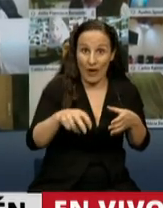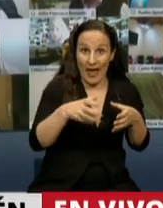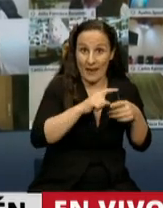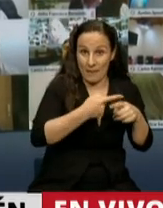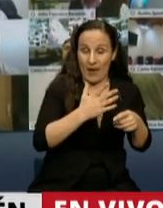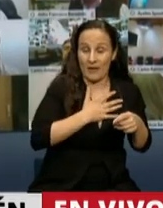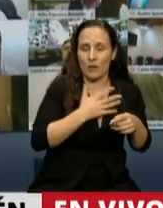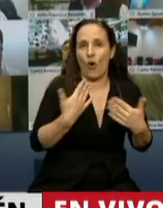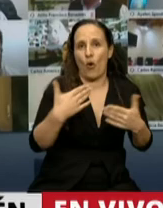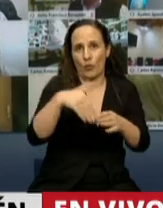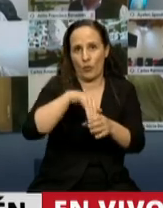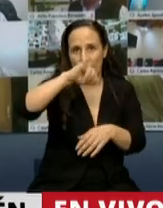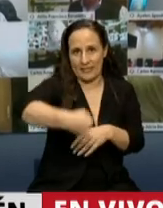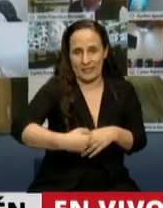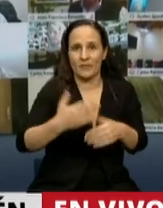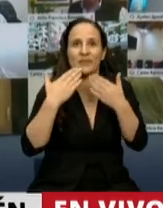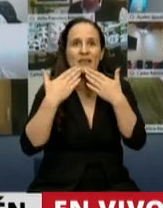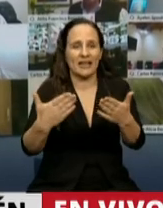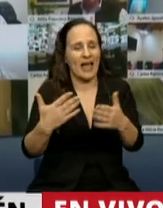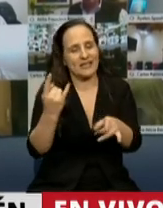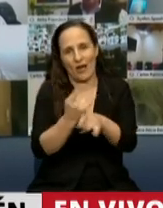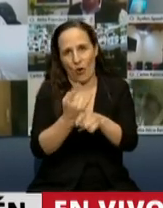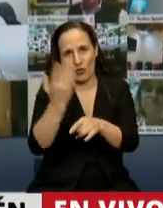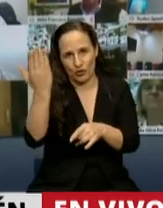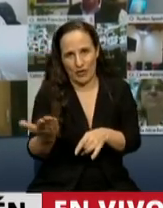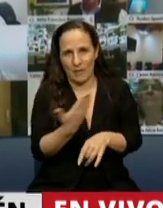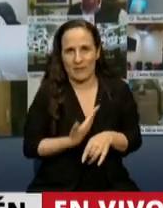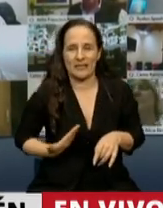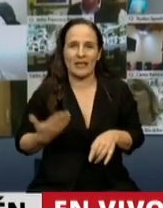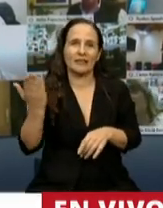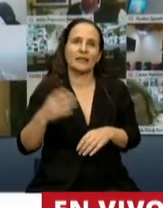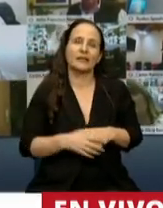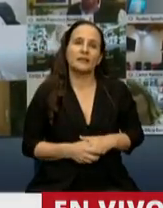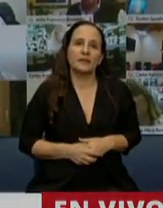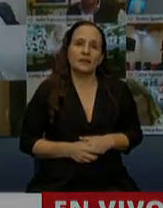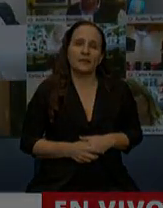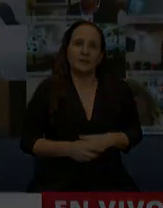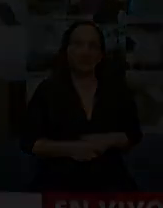acompañar esta iniciativa. Gracias como siempre, señor presidente. Gracias, diputada Zapag.